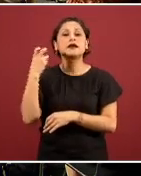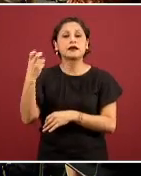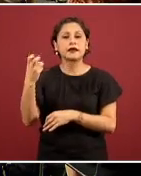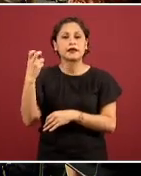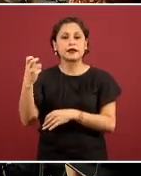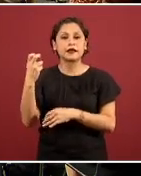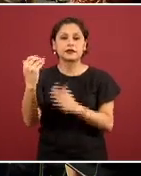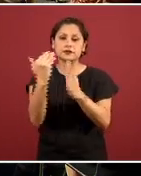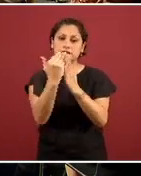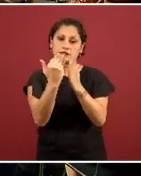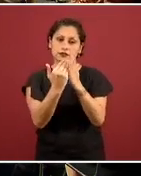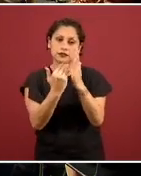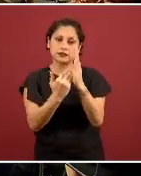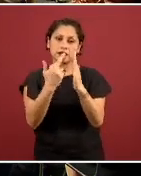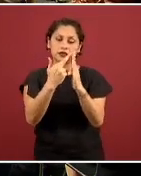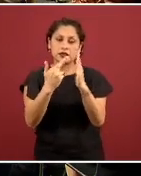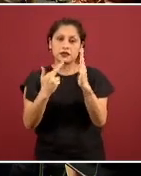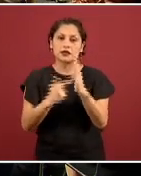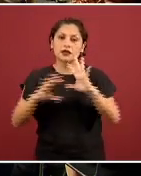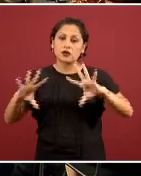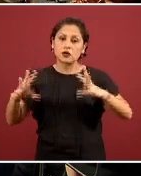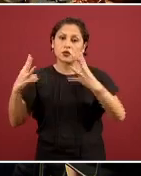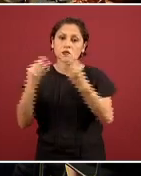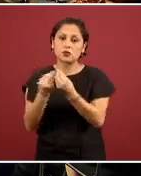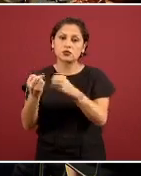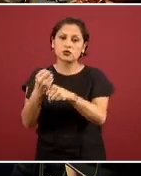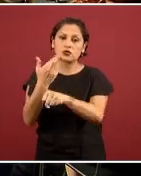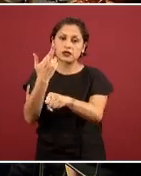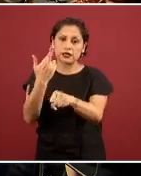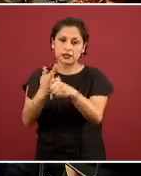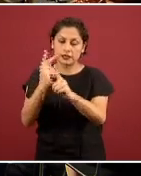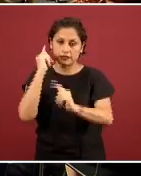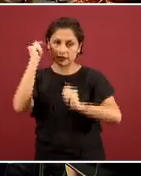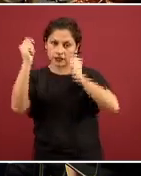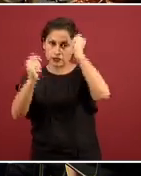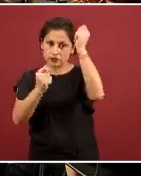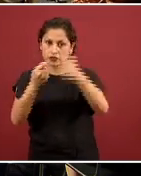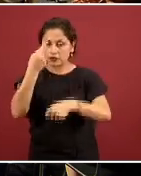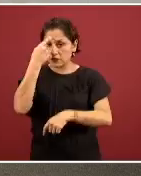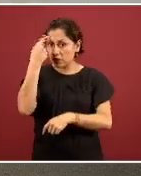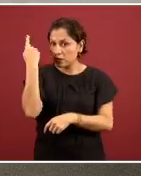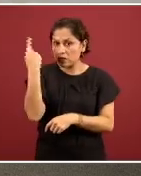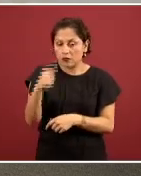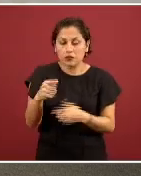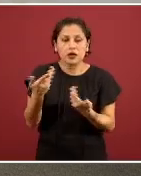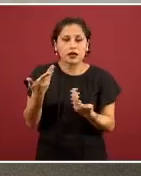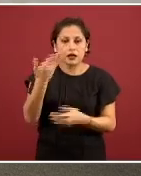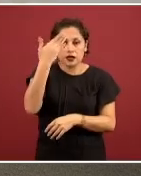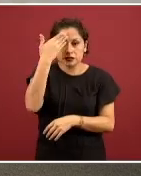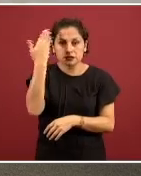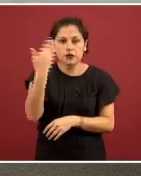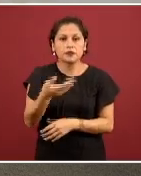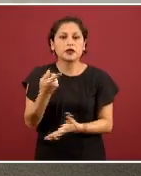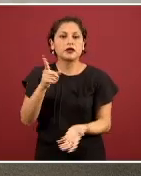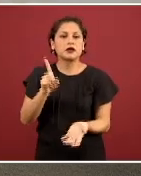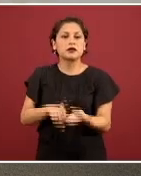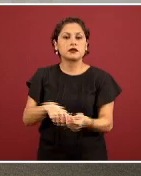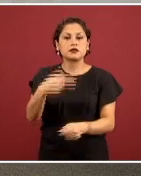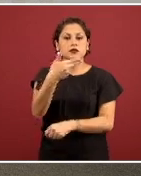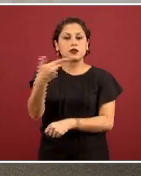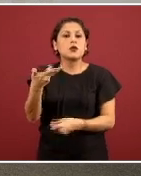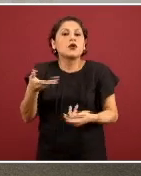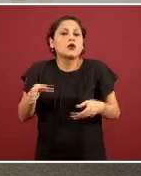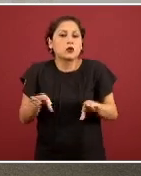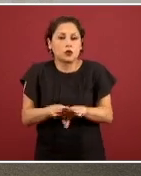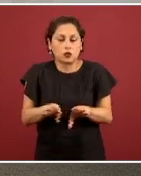de la mano con la Secretaría de Turismo para el manejo de hoteles en esta emergencia. ¿Esto por qué? Porque